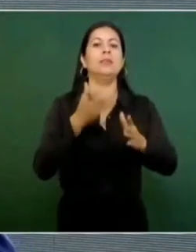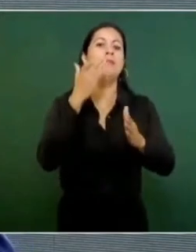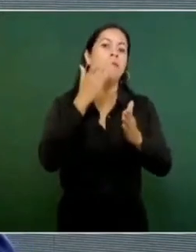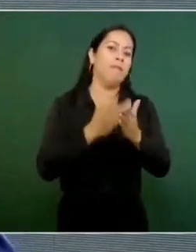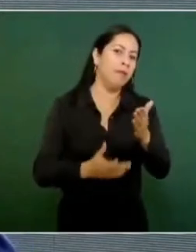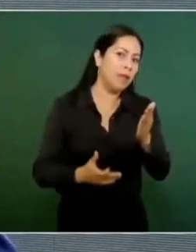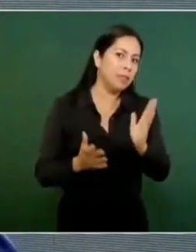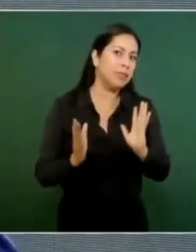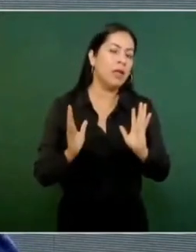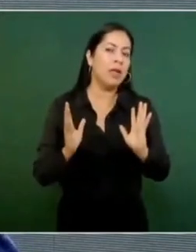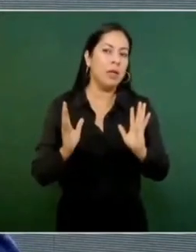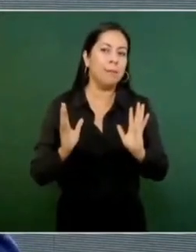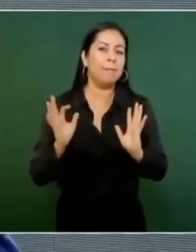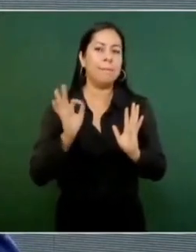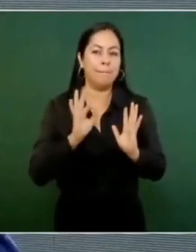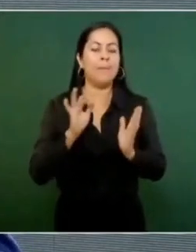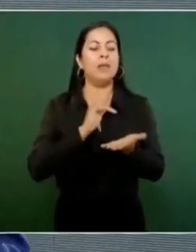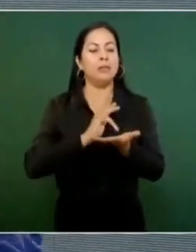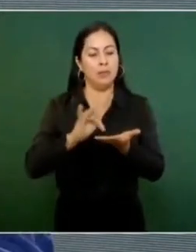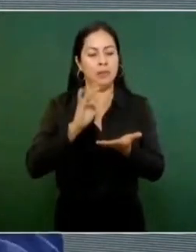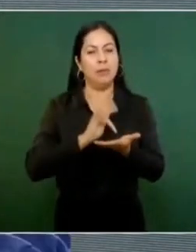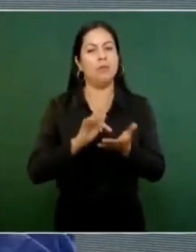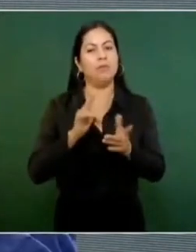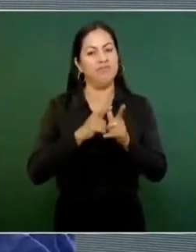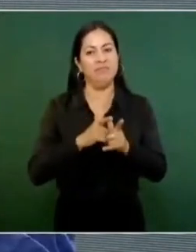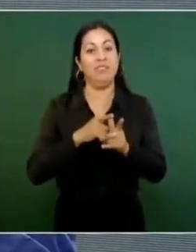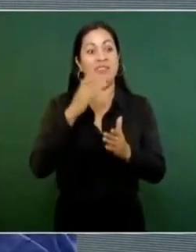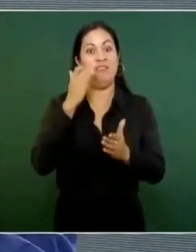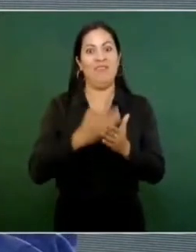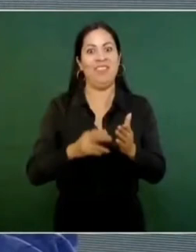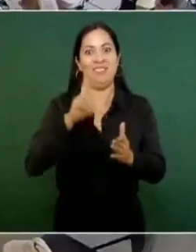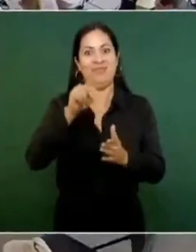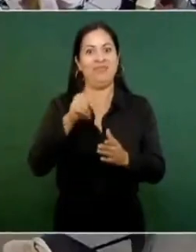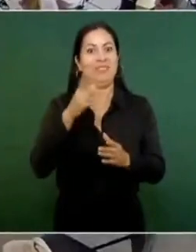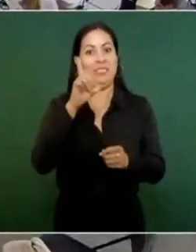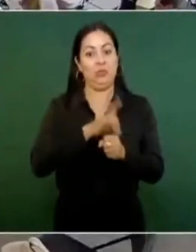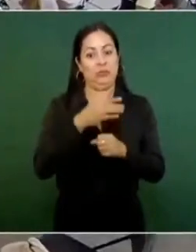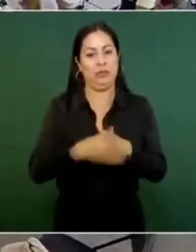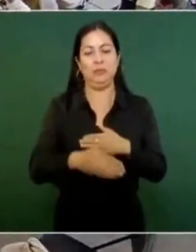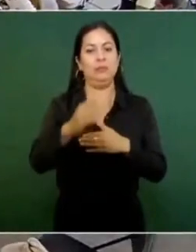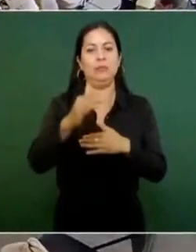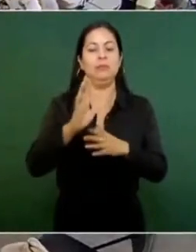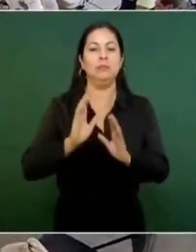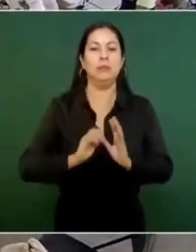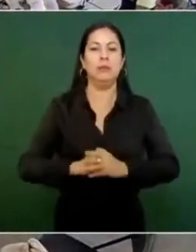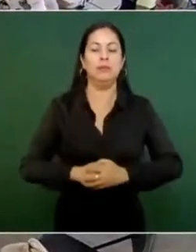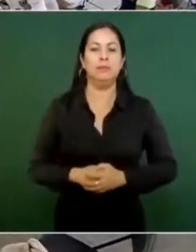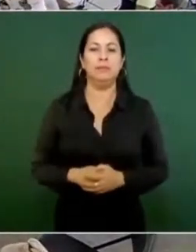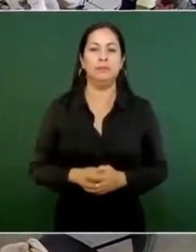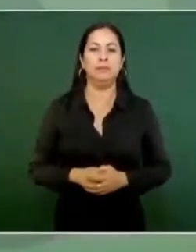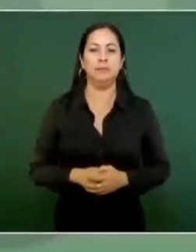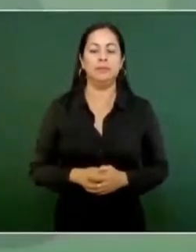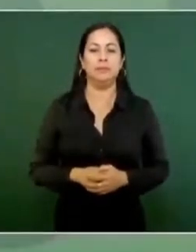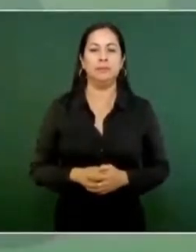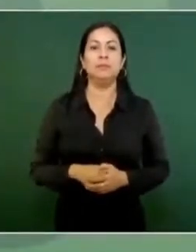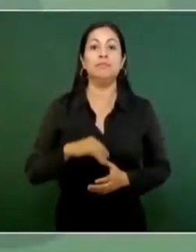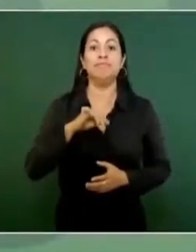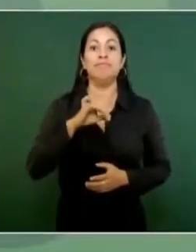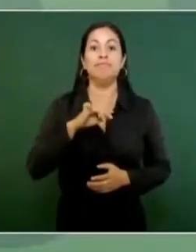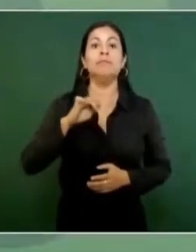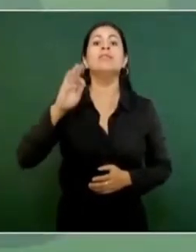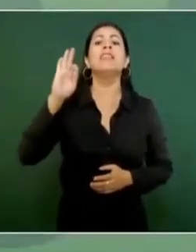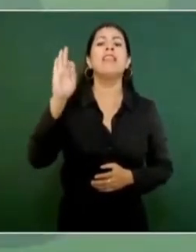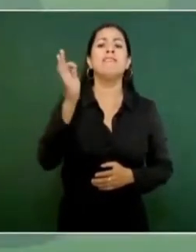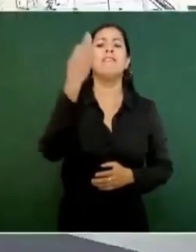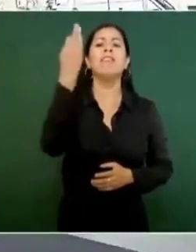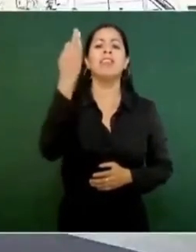apoyarse para que no les falte. En estos días. En aguinaldos, sí. Y lo de la federalización